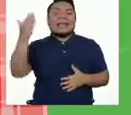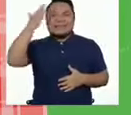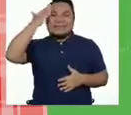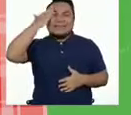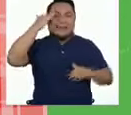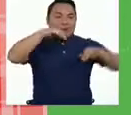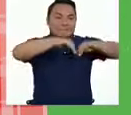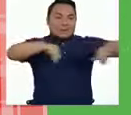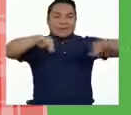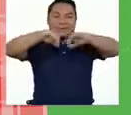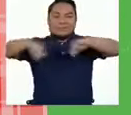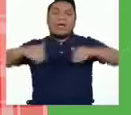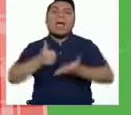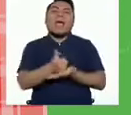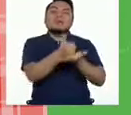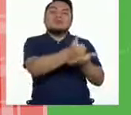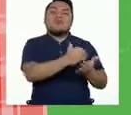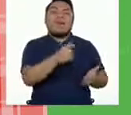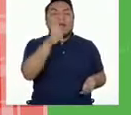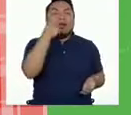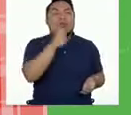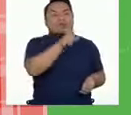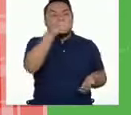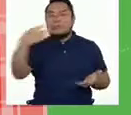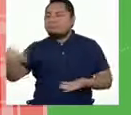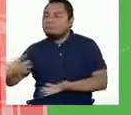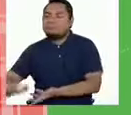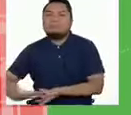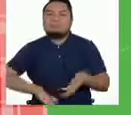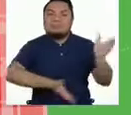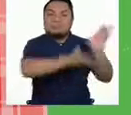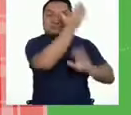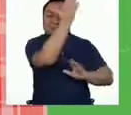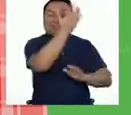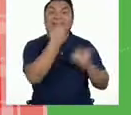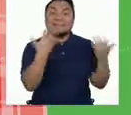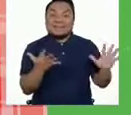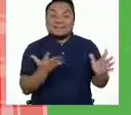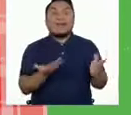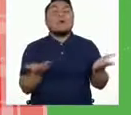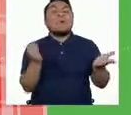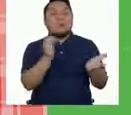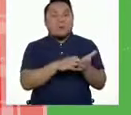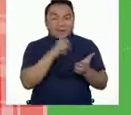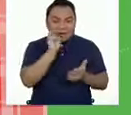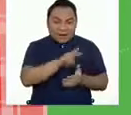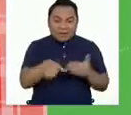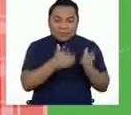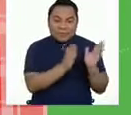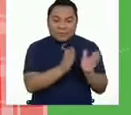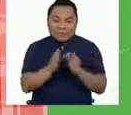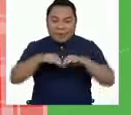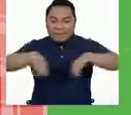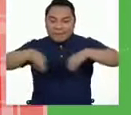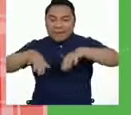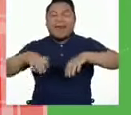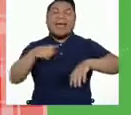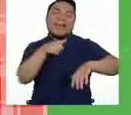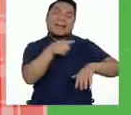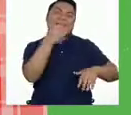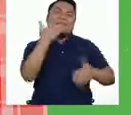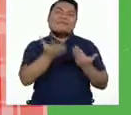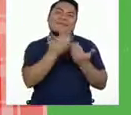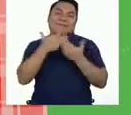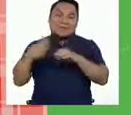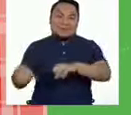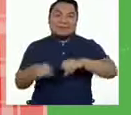residuos para ayudar al trabajo de nuestros amigos recicladores. Y cuando los vuelva a ver, tenga todos los residuos separados con